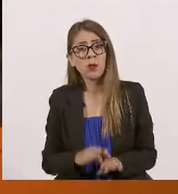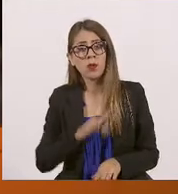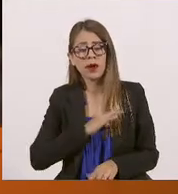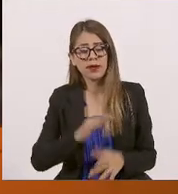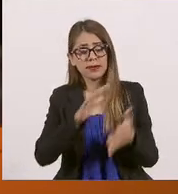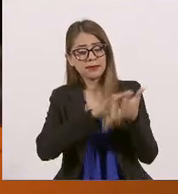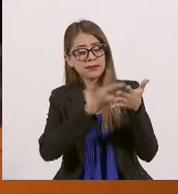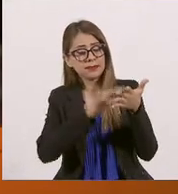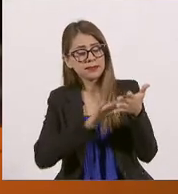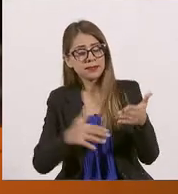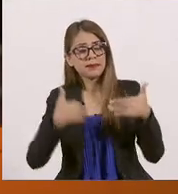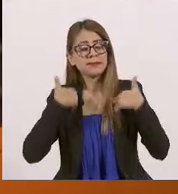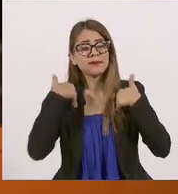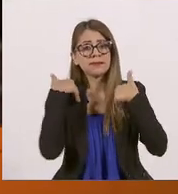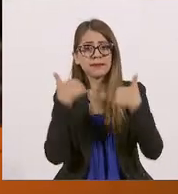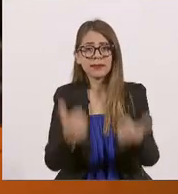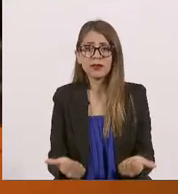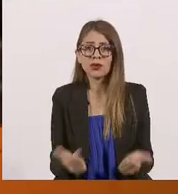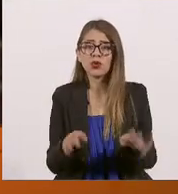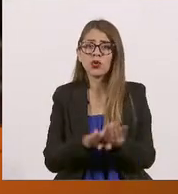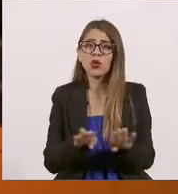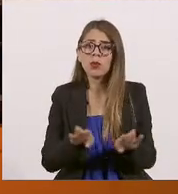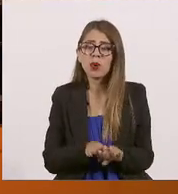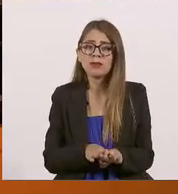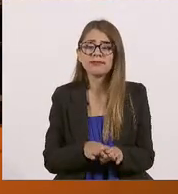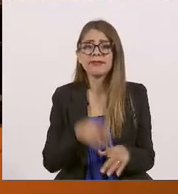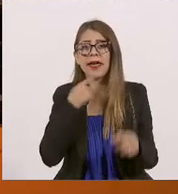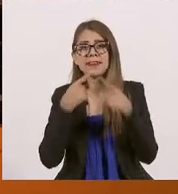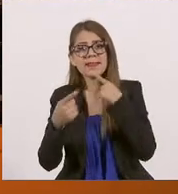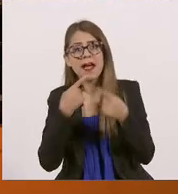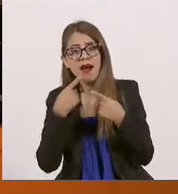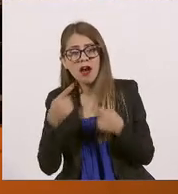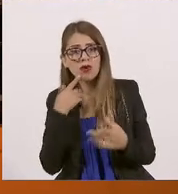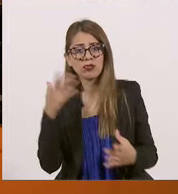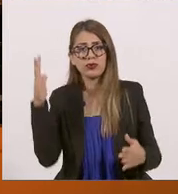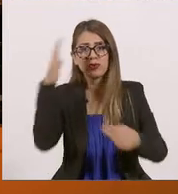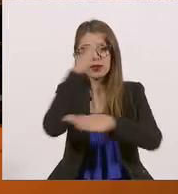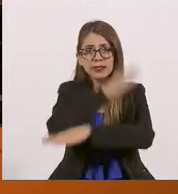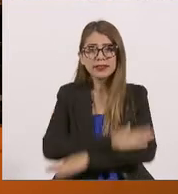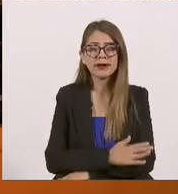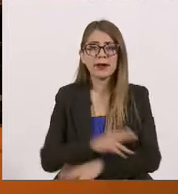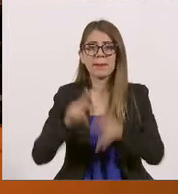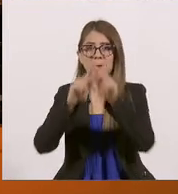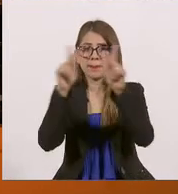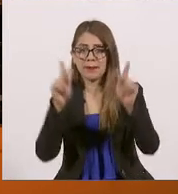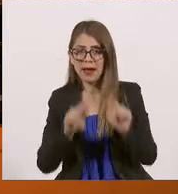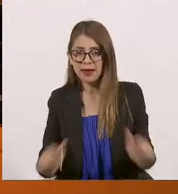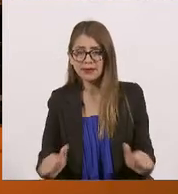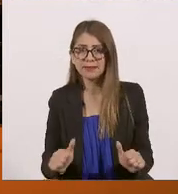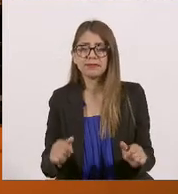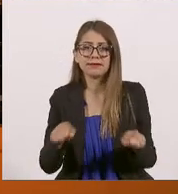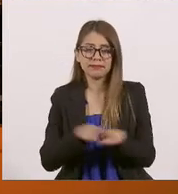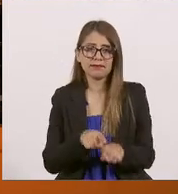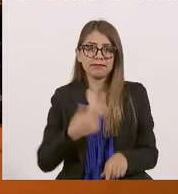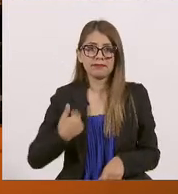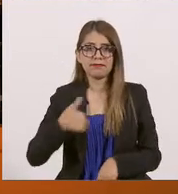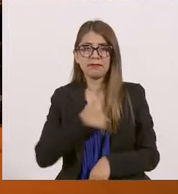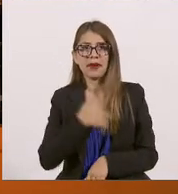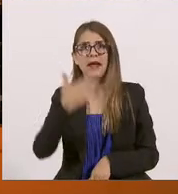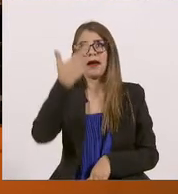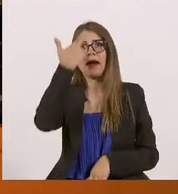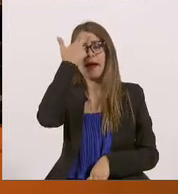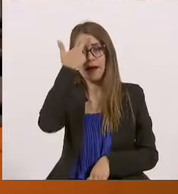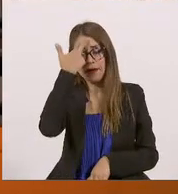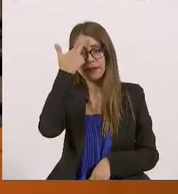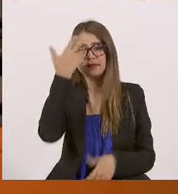lectura encontremos una manera de construir diálogo, de conciliar, de construir paz y que recordemos cómo